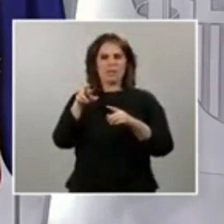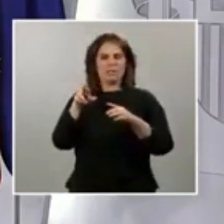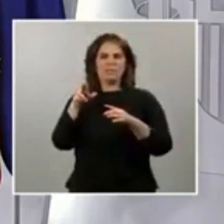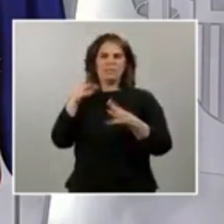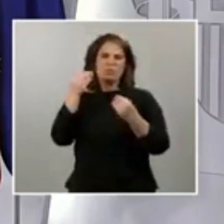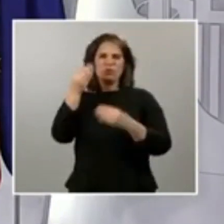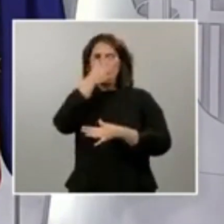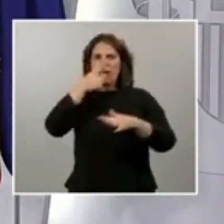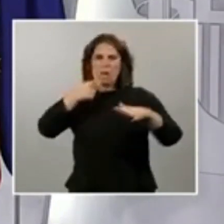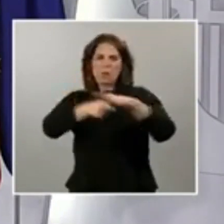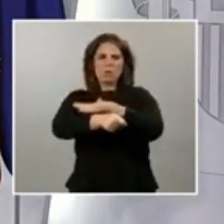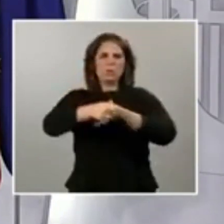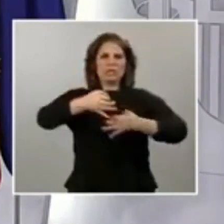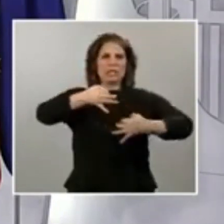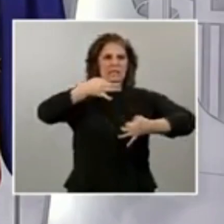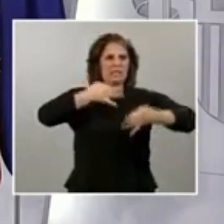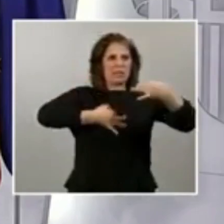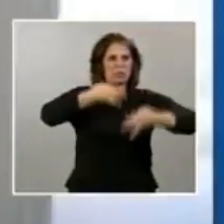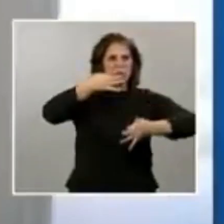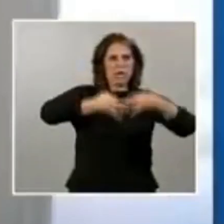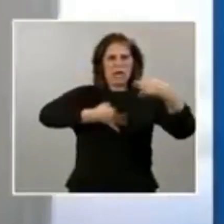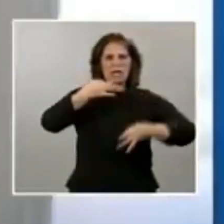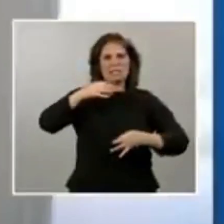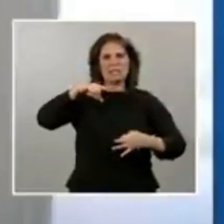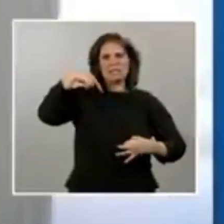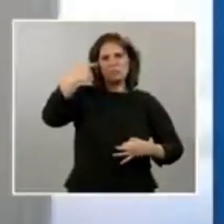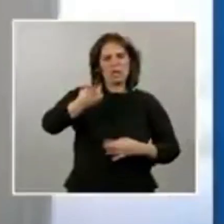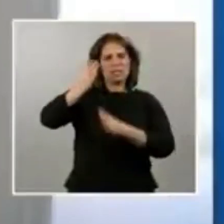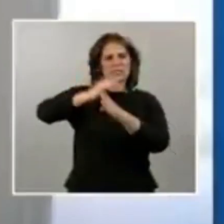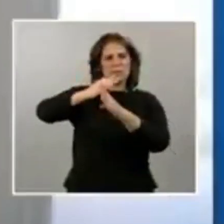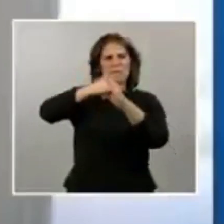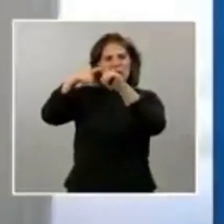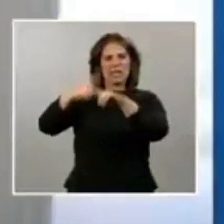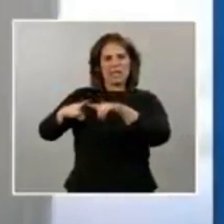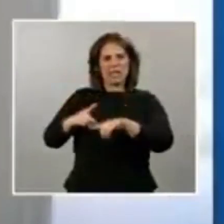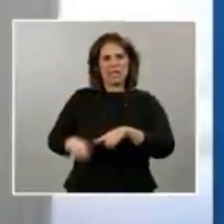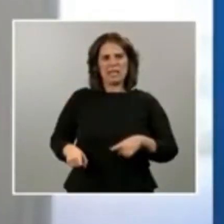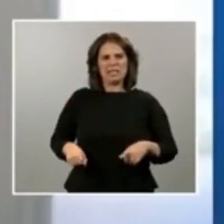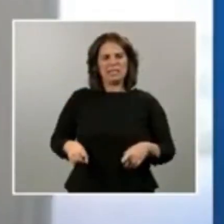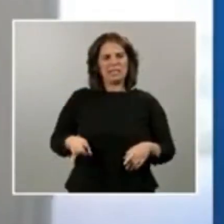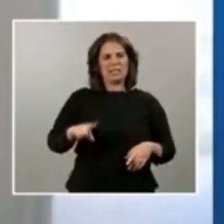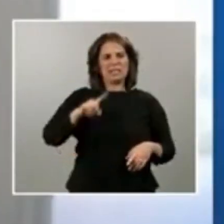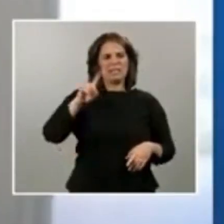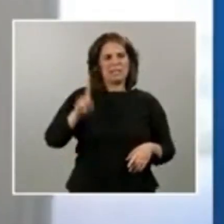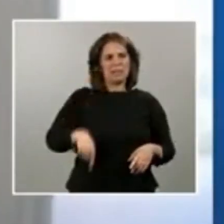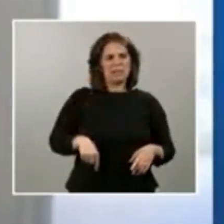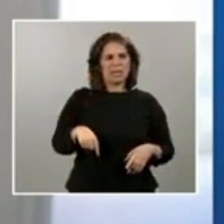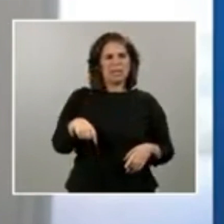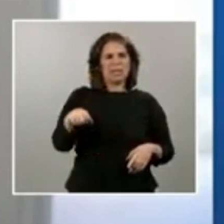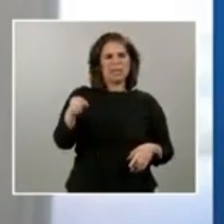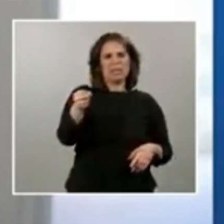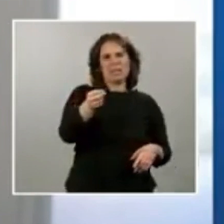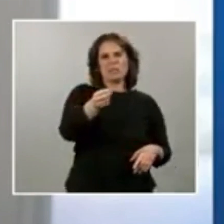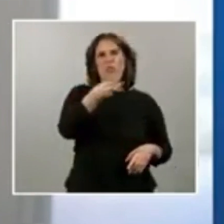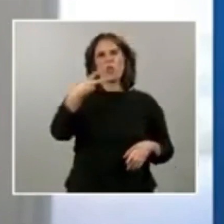uno en diferentes niveles, también con resoluciones diferentes. Muchas gracias, señor presidente.